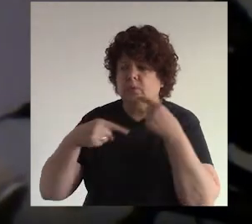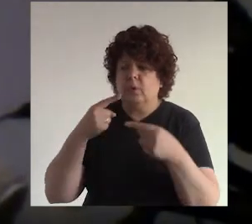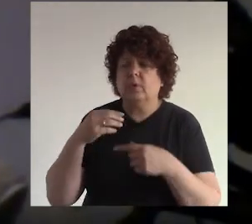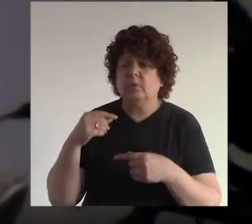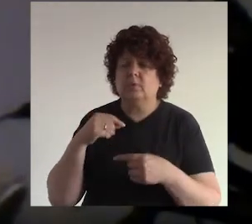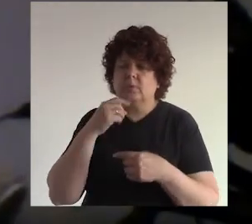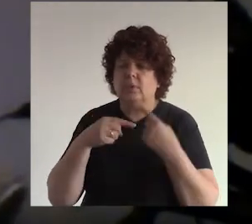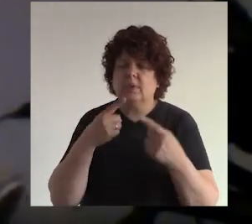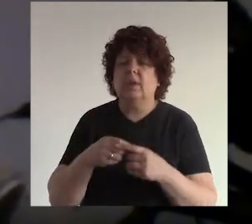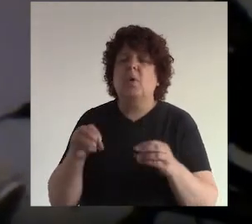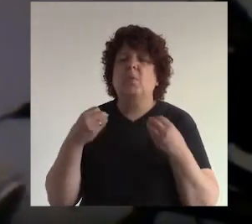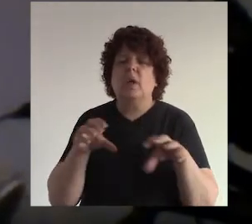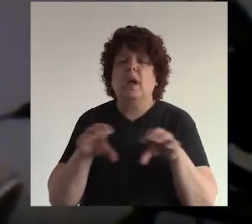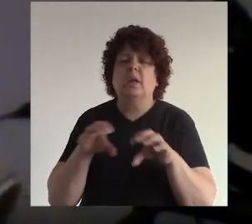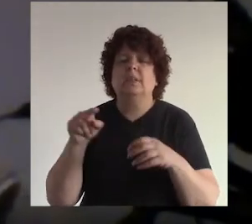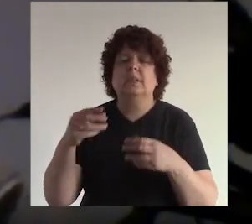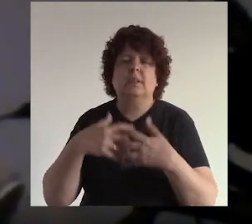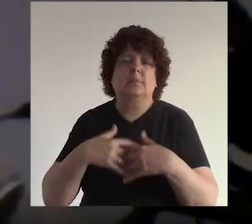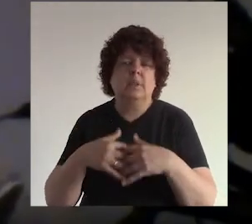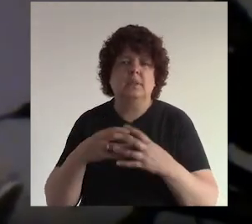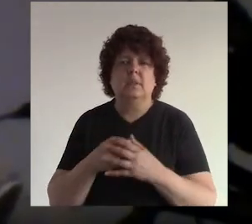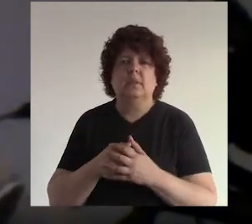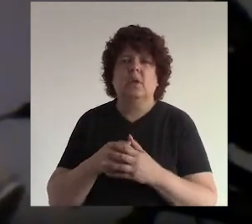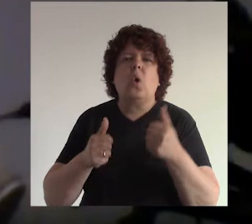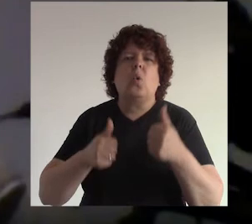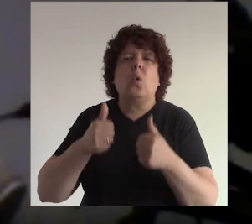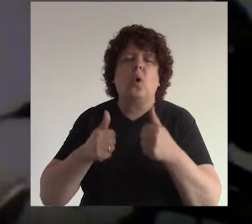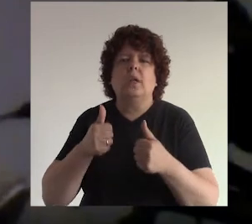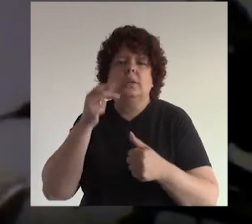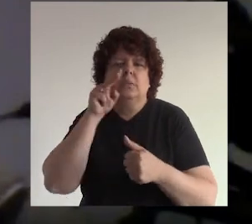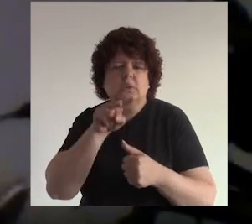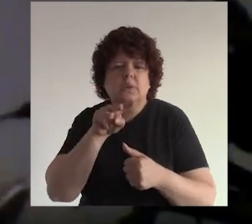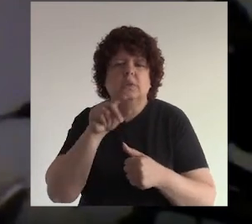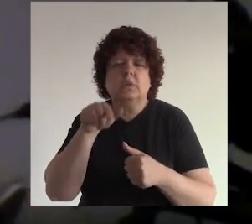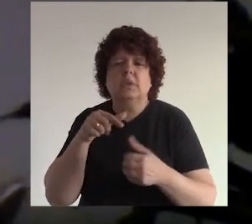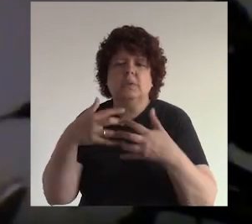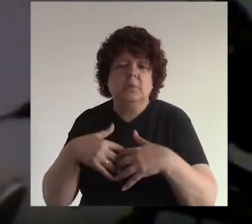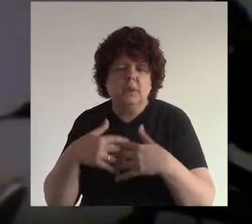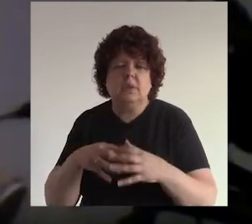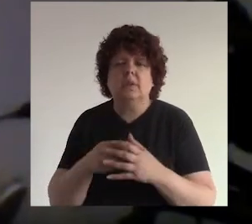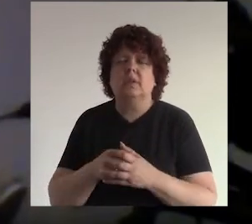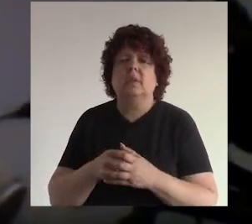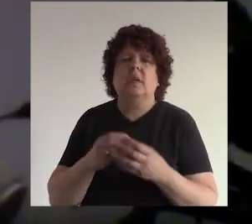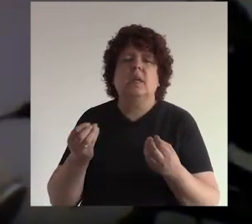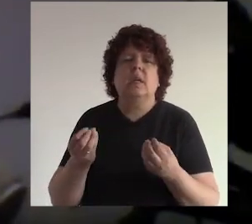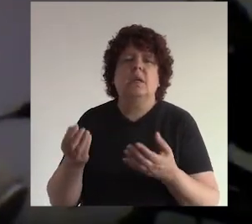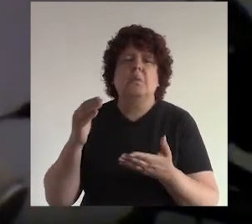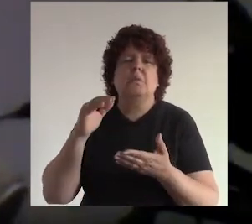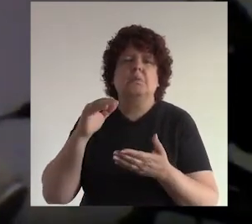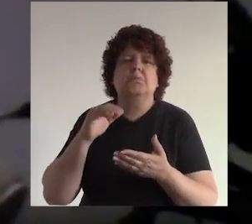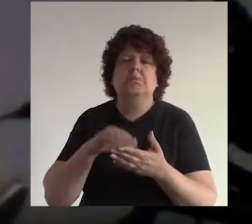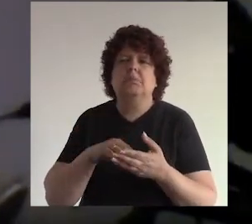cuenten tu por qué ¿no? por qué estás haciendo este emprendimiento ¿cuál es tu visión con este emprendimiento? y